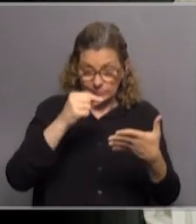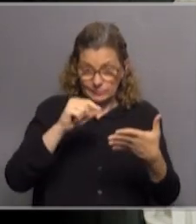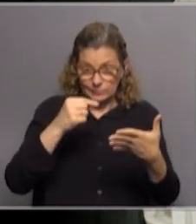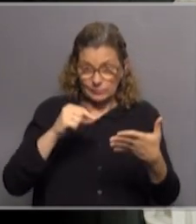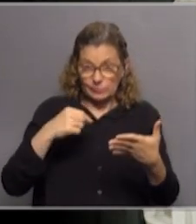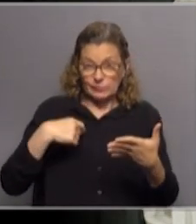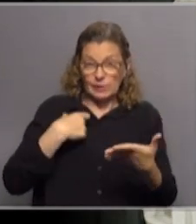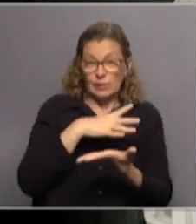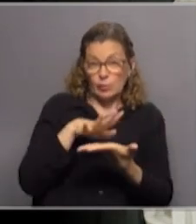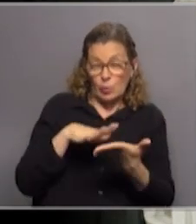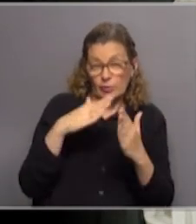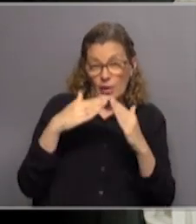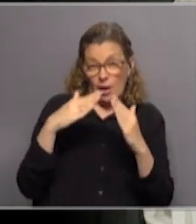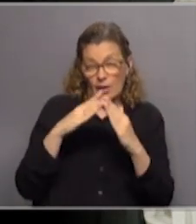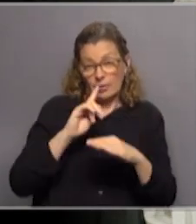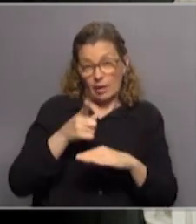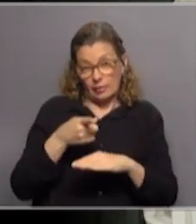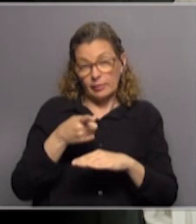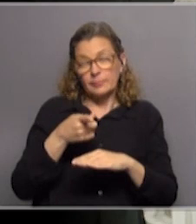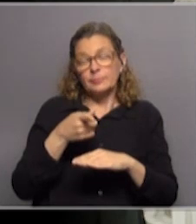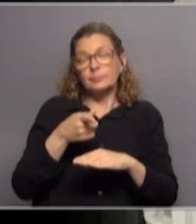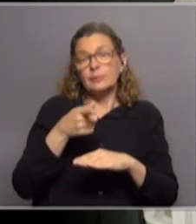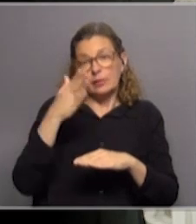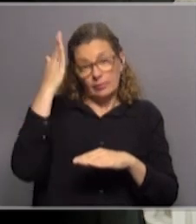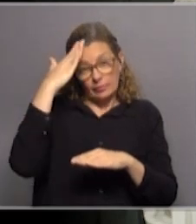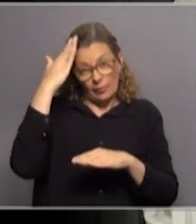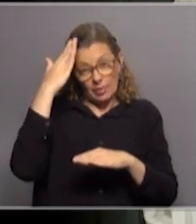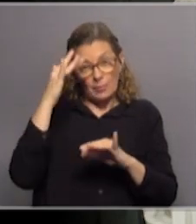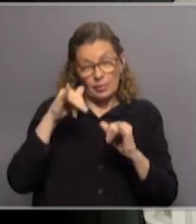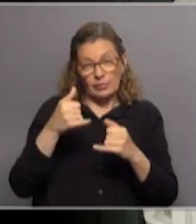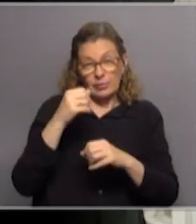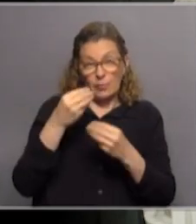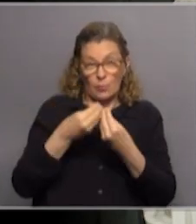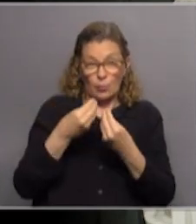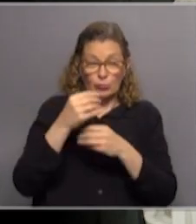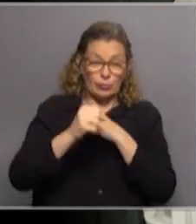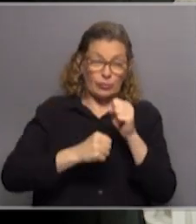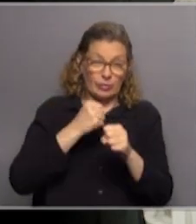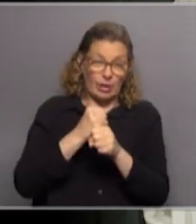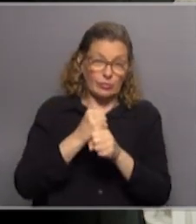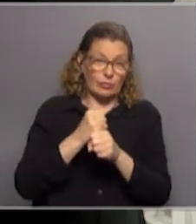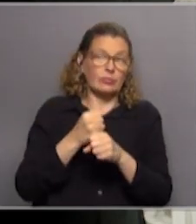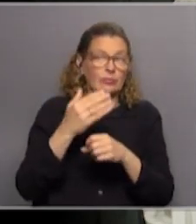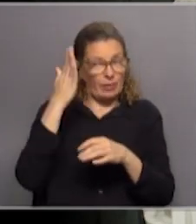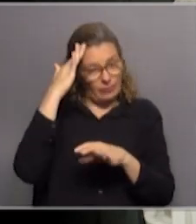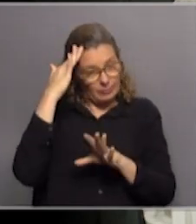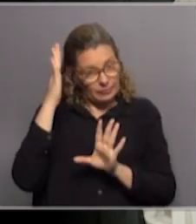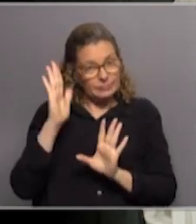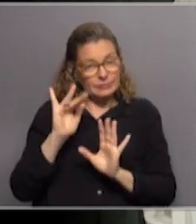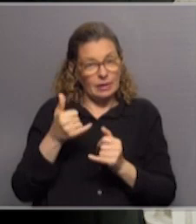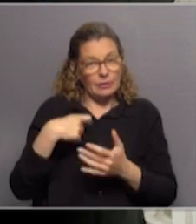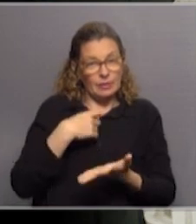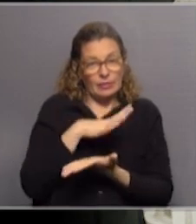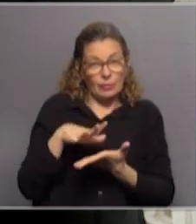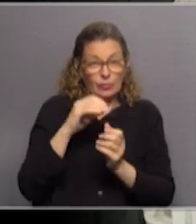la situación de Casa de Galicia, la cual sabemos, porque ya hace muchos años que está lamentablemente en una